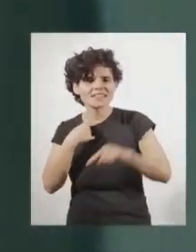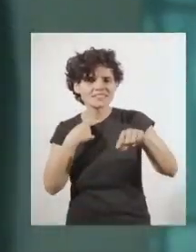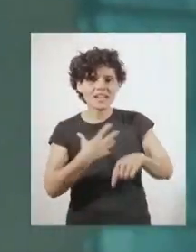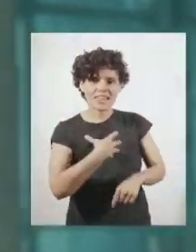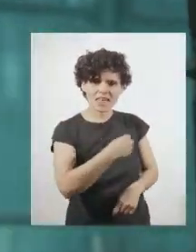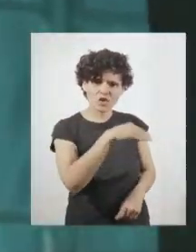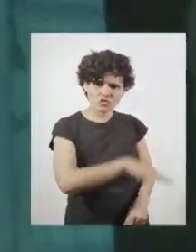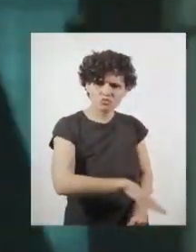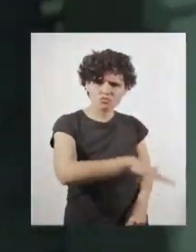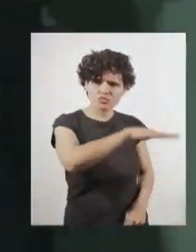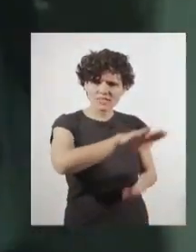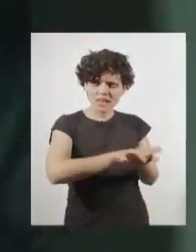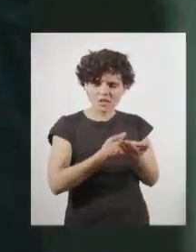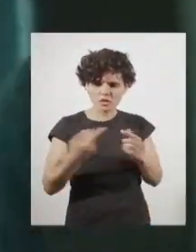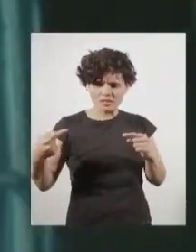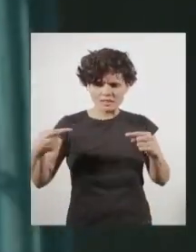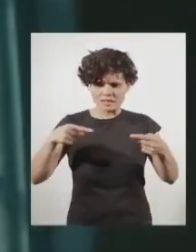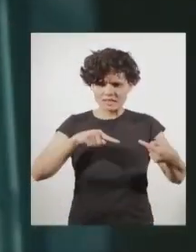nuestros hijos e hijas.